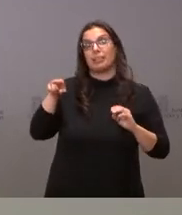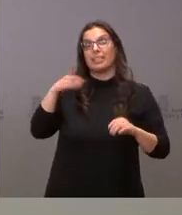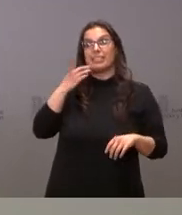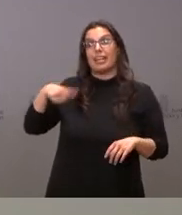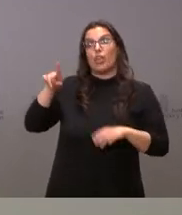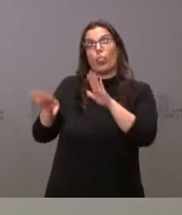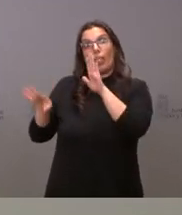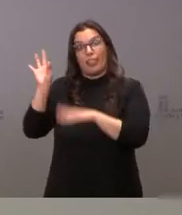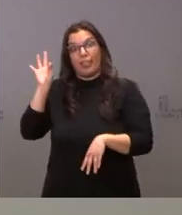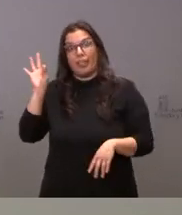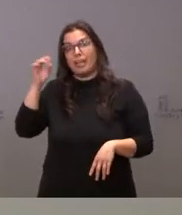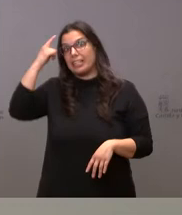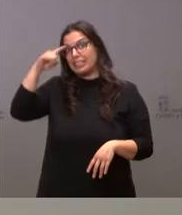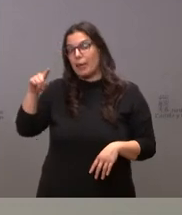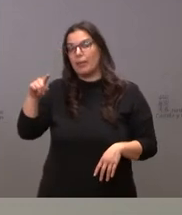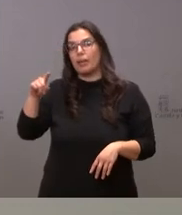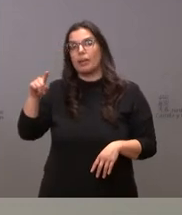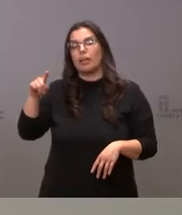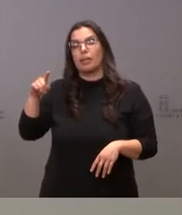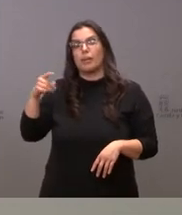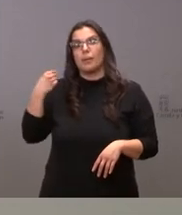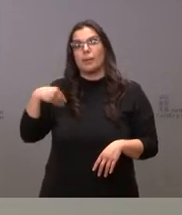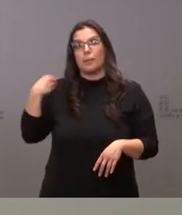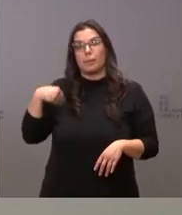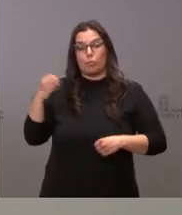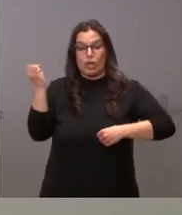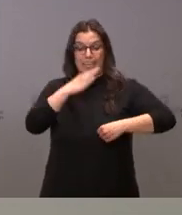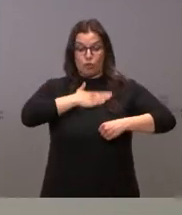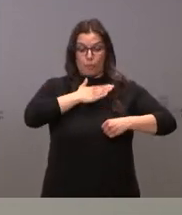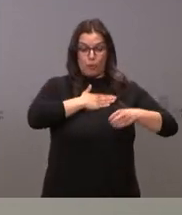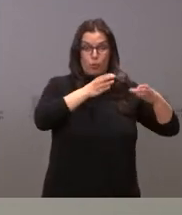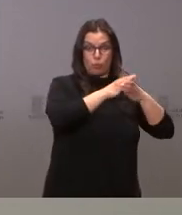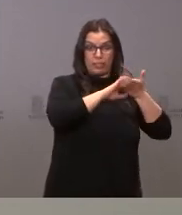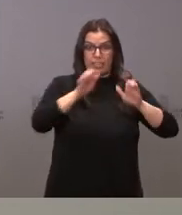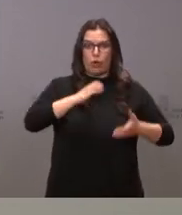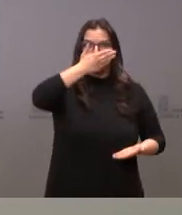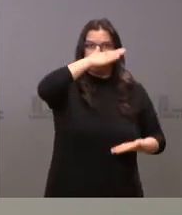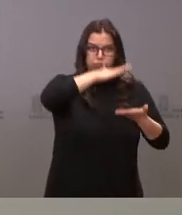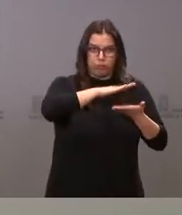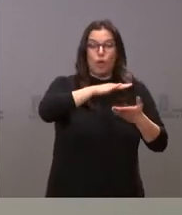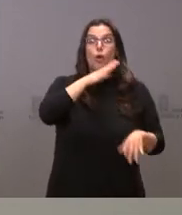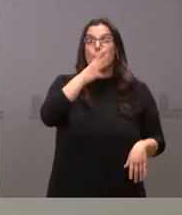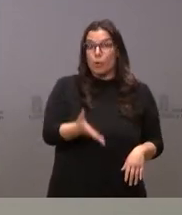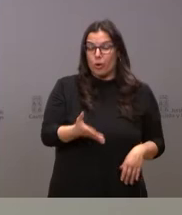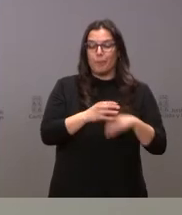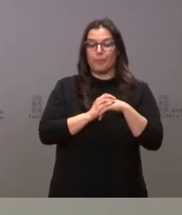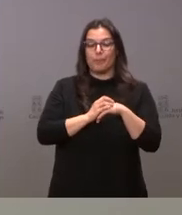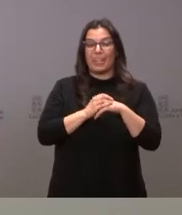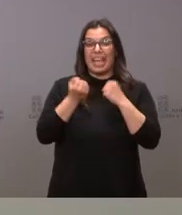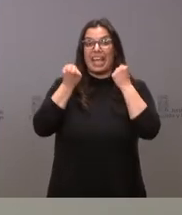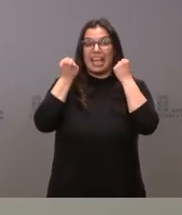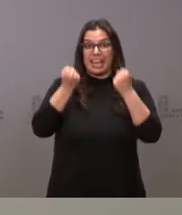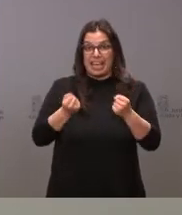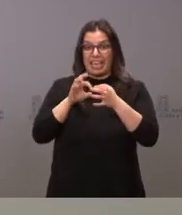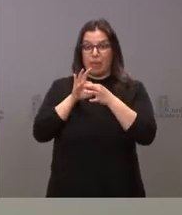una aportación relevante desde los ingresos de la Junta de Castilla y León, porque una bajada hacia el IVA